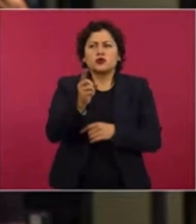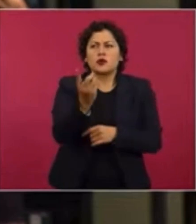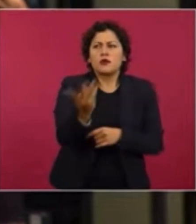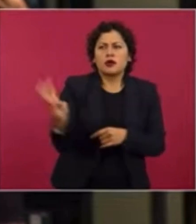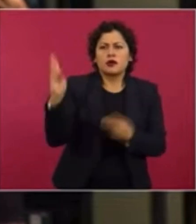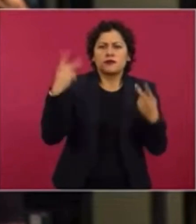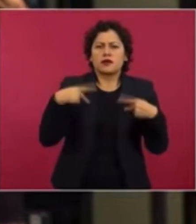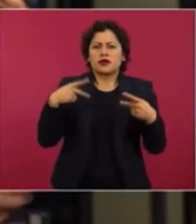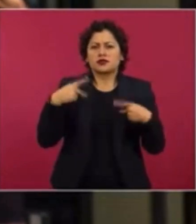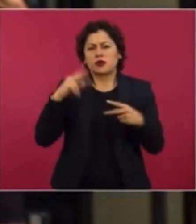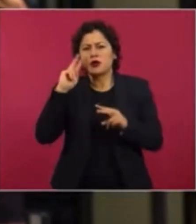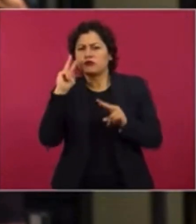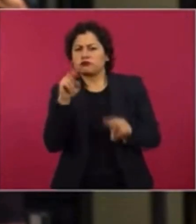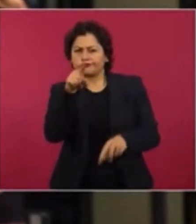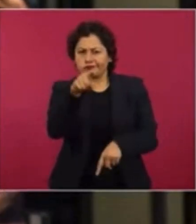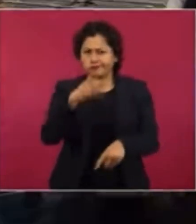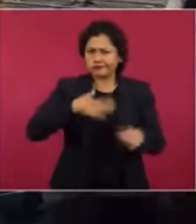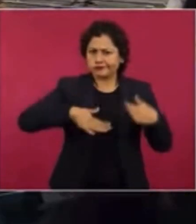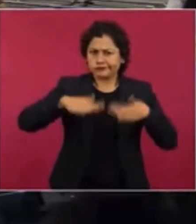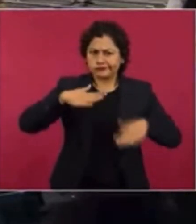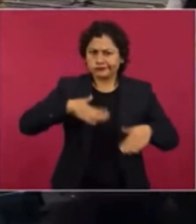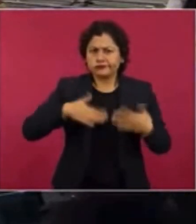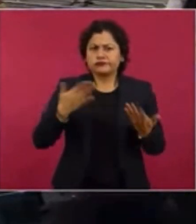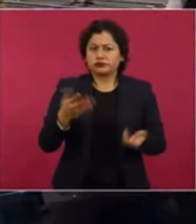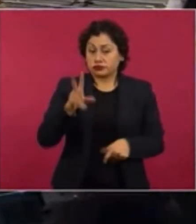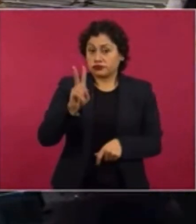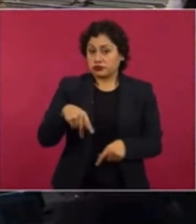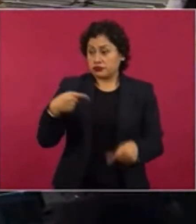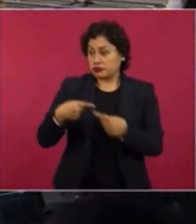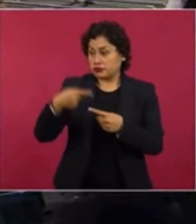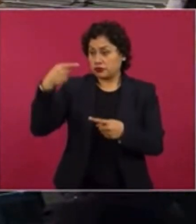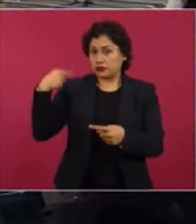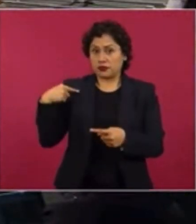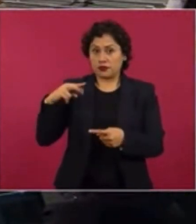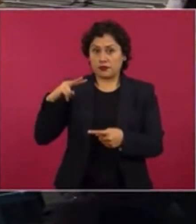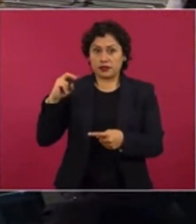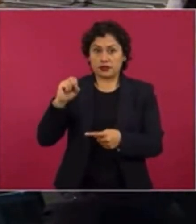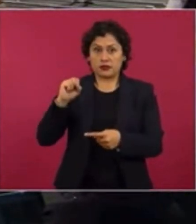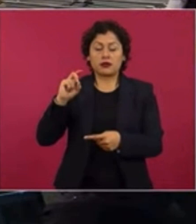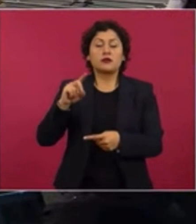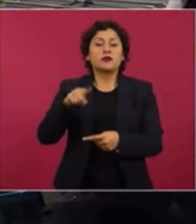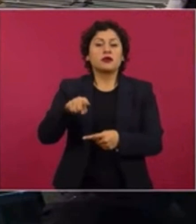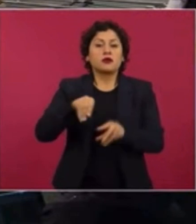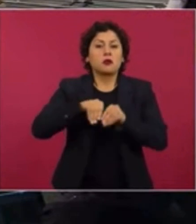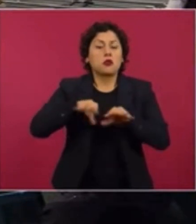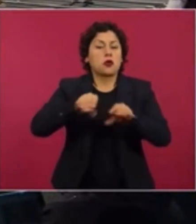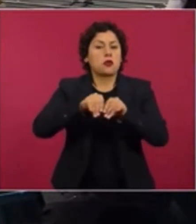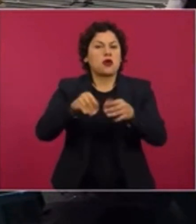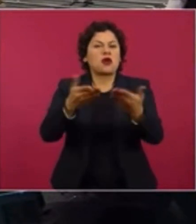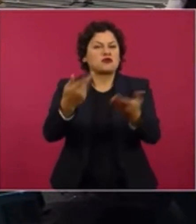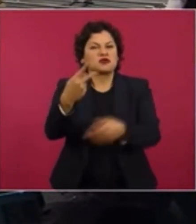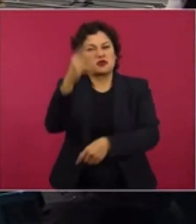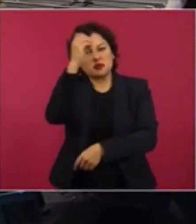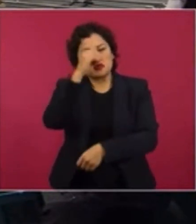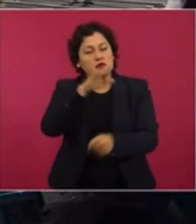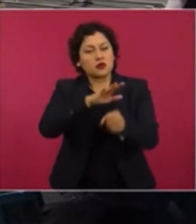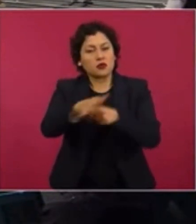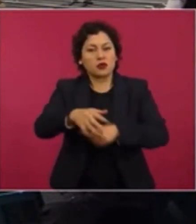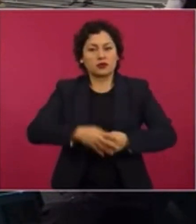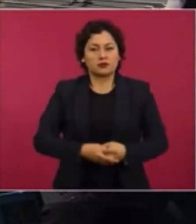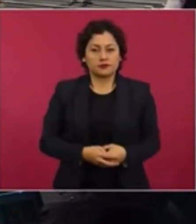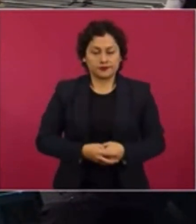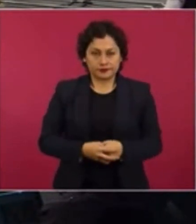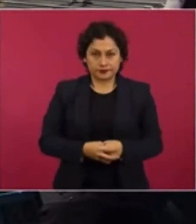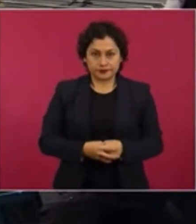que trascendieron en el transcurso de la semana pasada. Gracias. Pues es parte de la